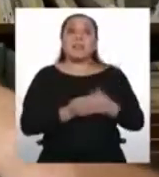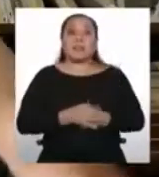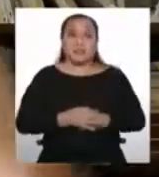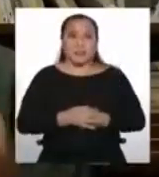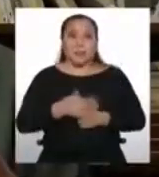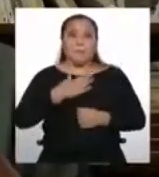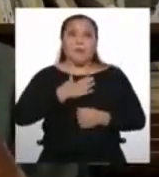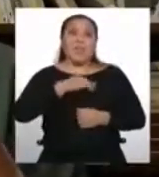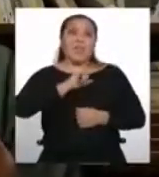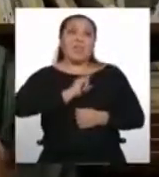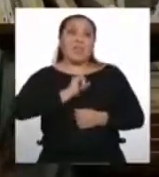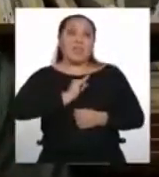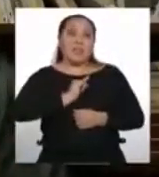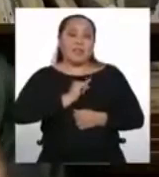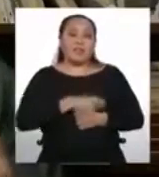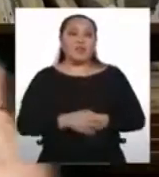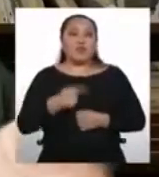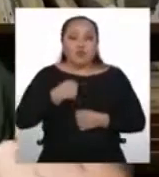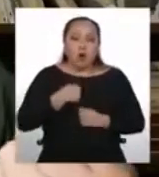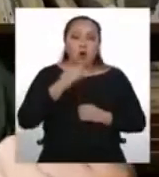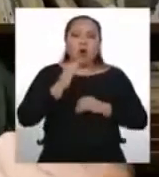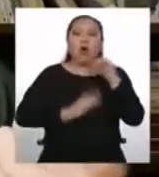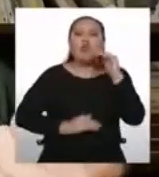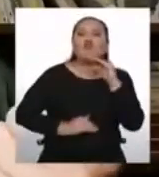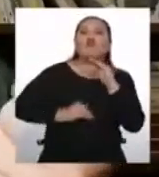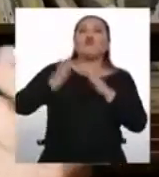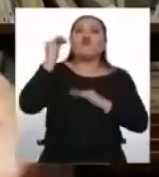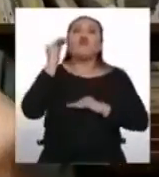Entonces, nosotros construimos una identidad, o sea,